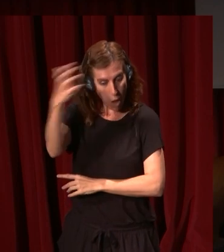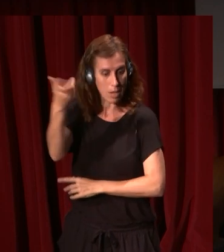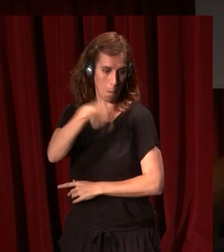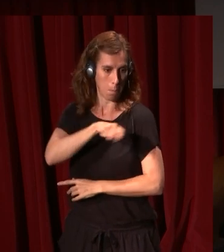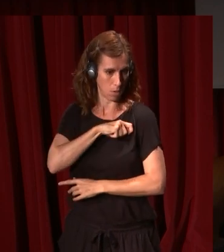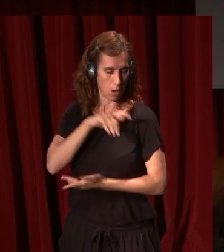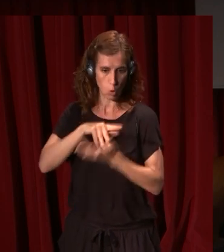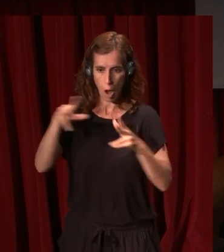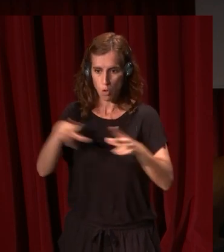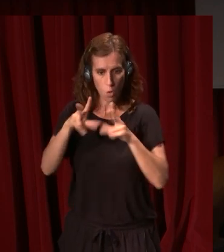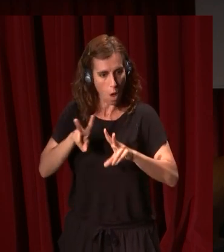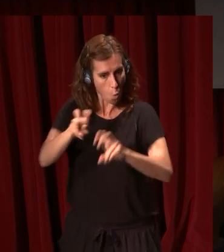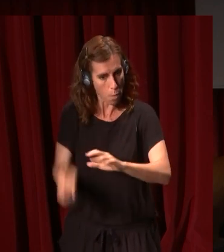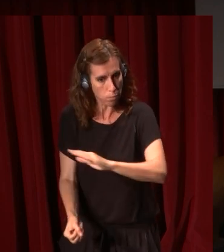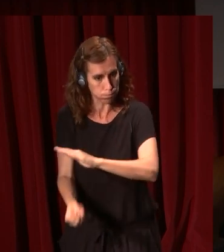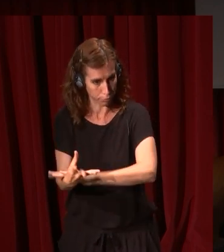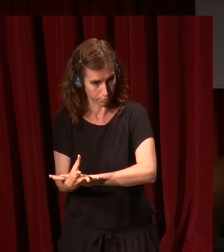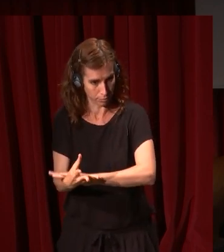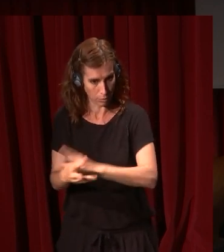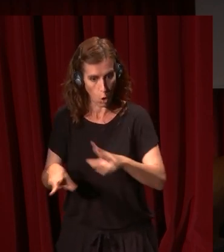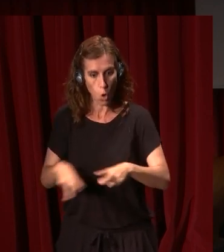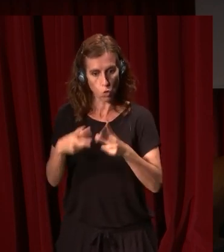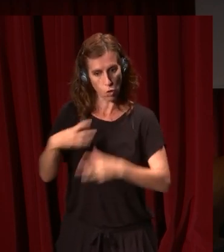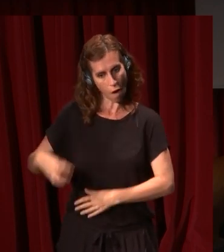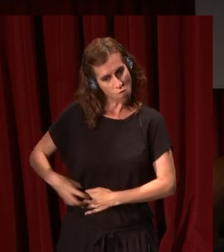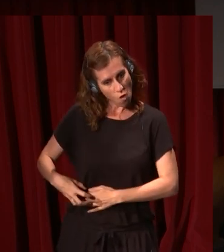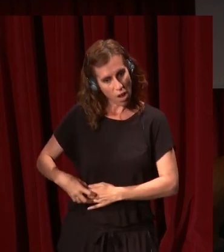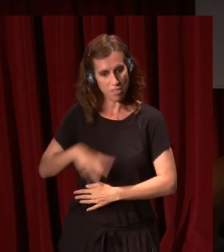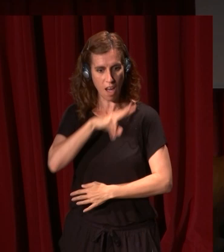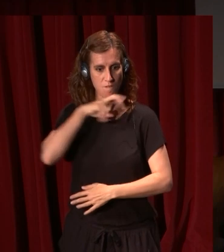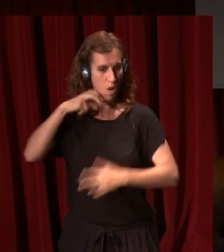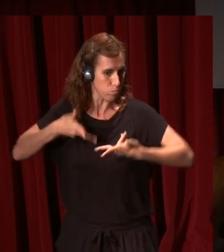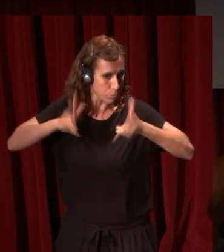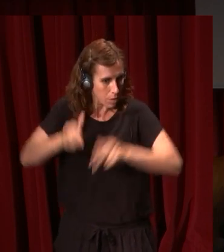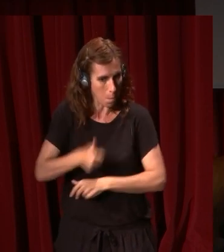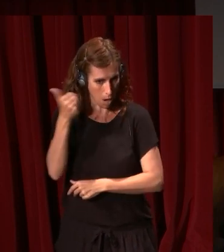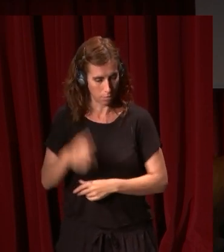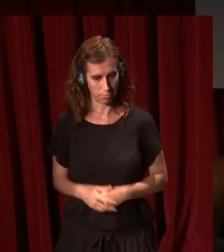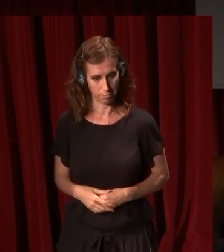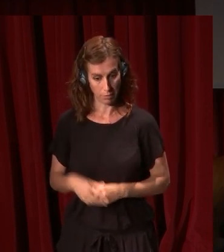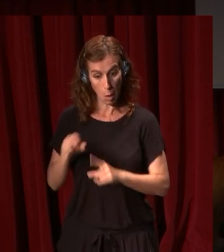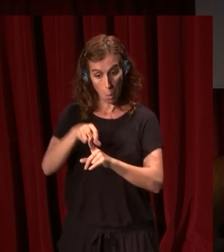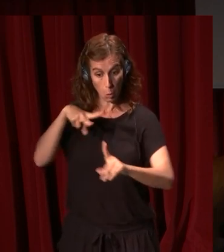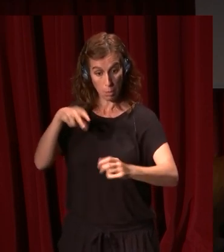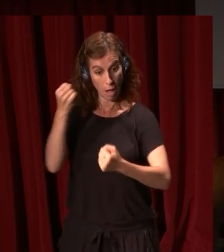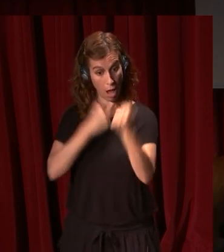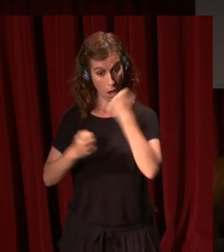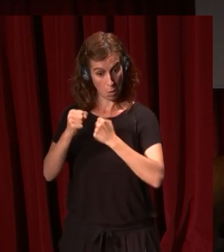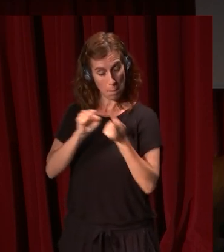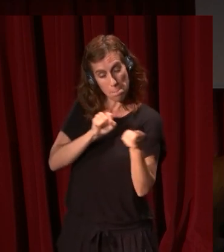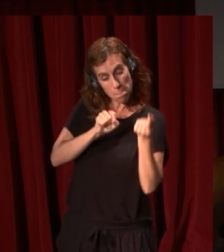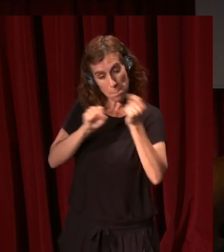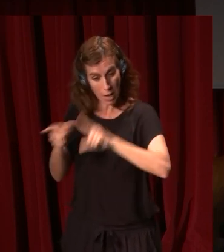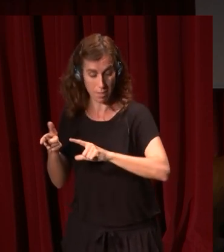sociedad o a la semilla de un nuevo tipo de sociedad. una sociedad más burguesa, de valores más democráticos. Desde el punto de vista económico, se parece más a la